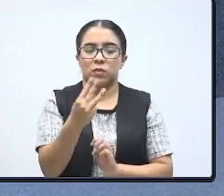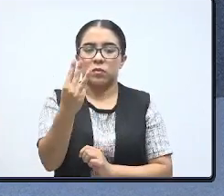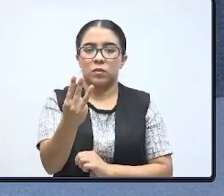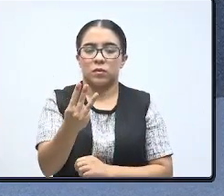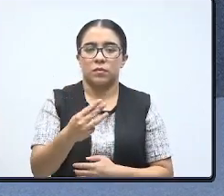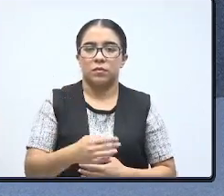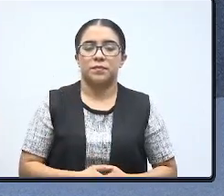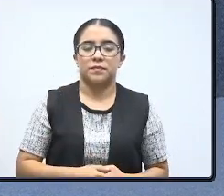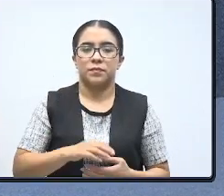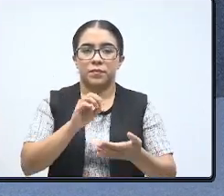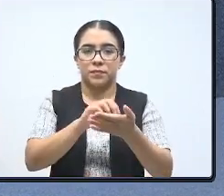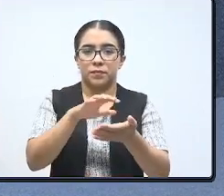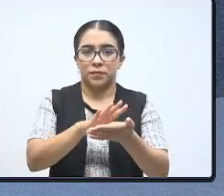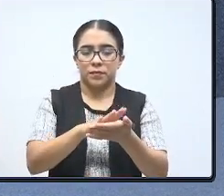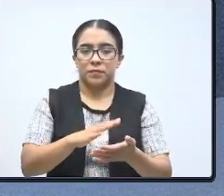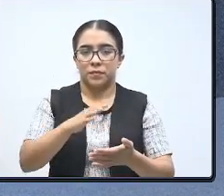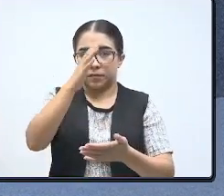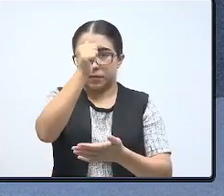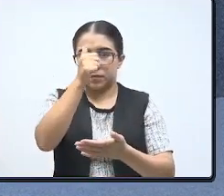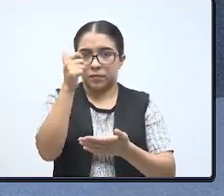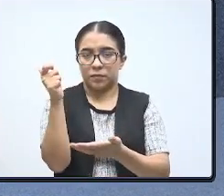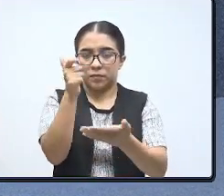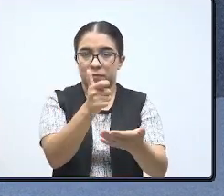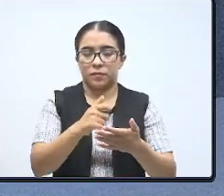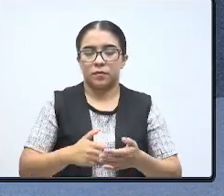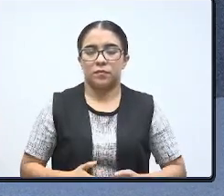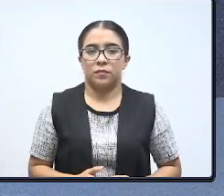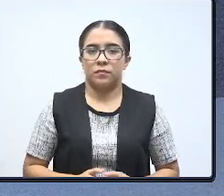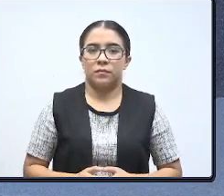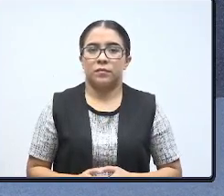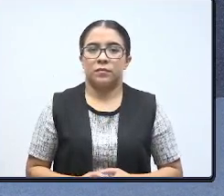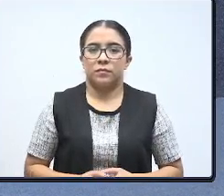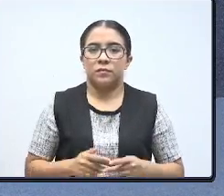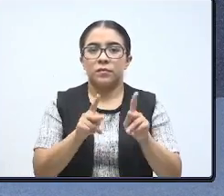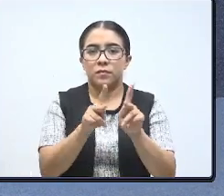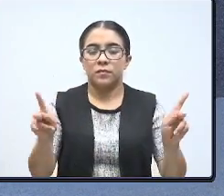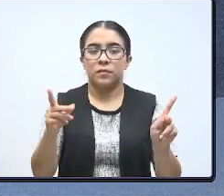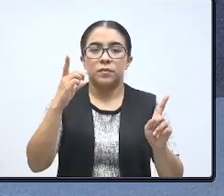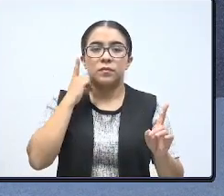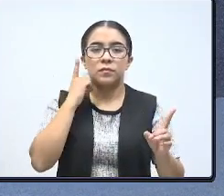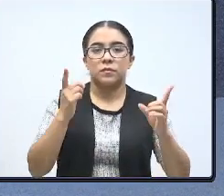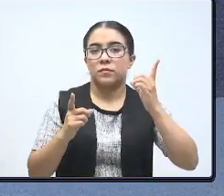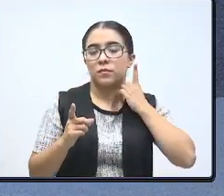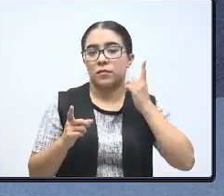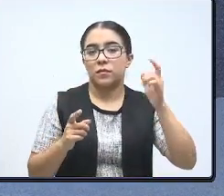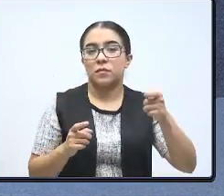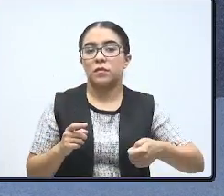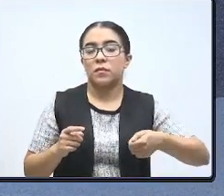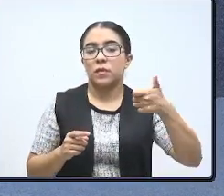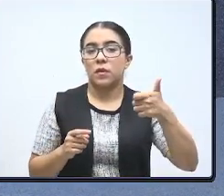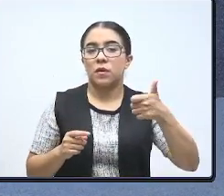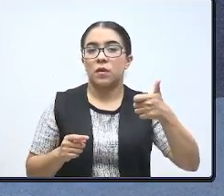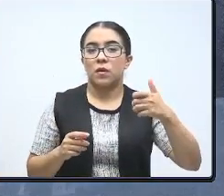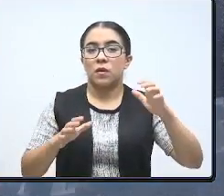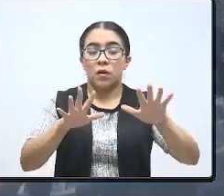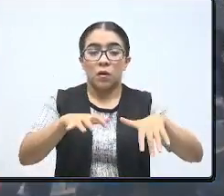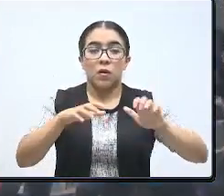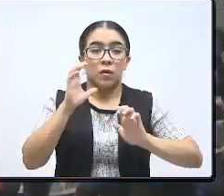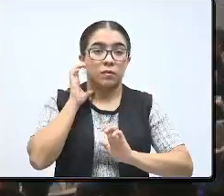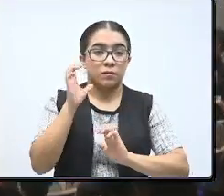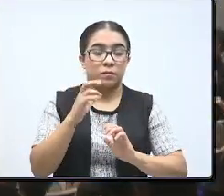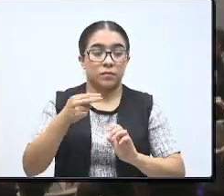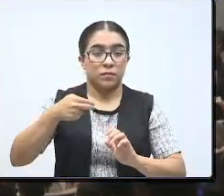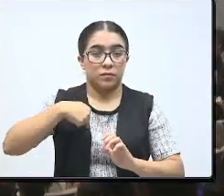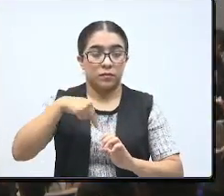el siguiente acuerdo económico. Primero, las y los diputados integrantes del primer Congreso Juvenil del Estado de Hidalgo